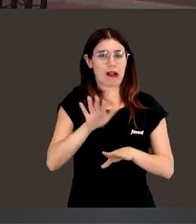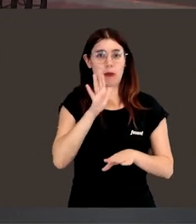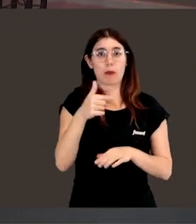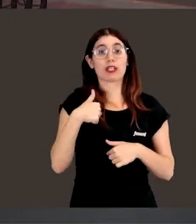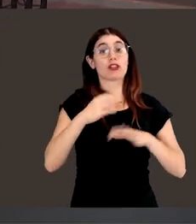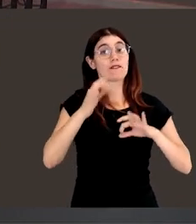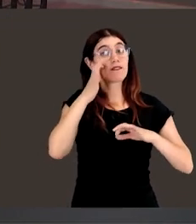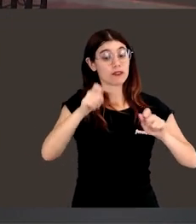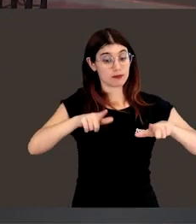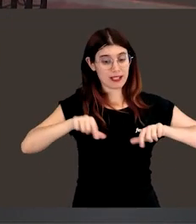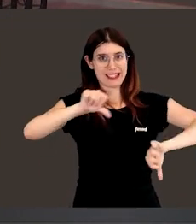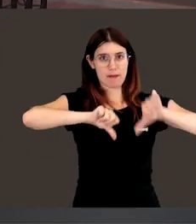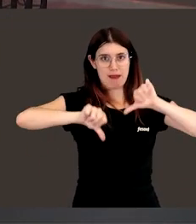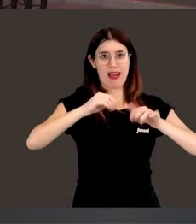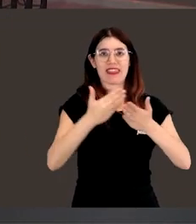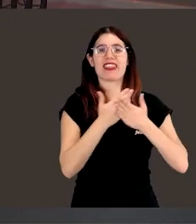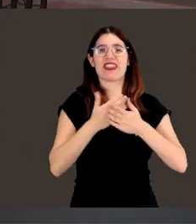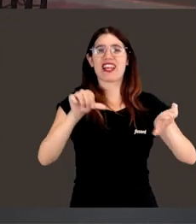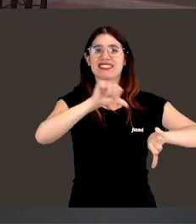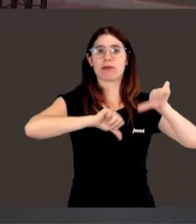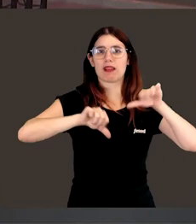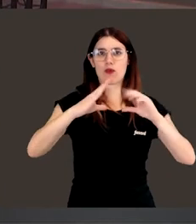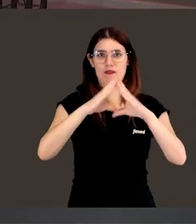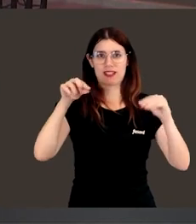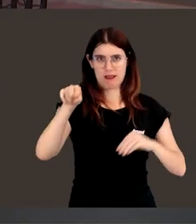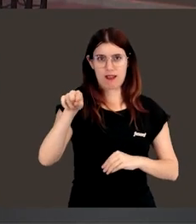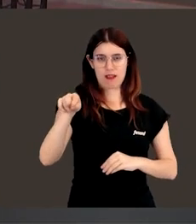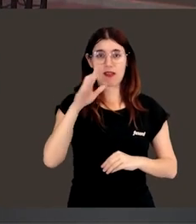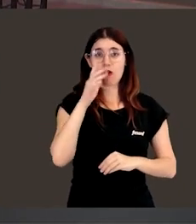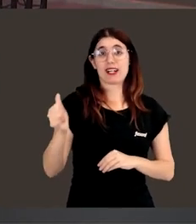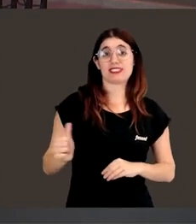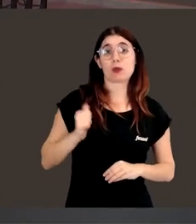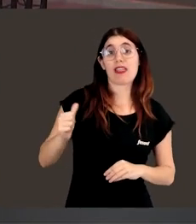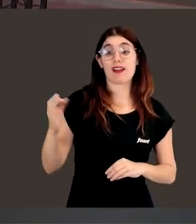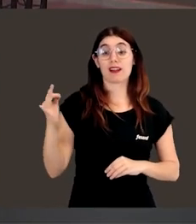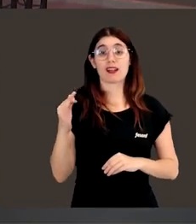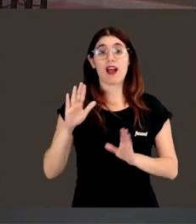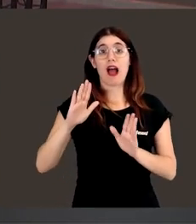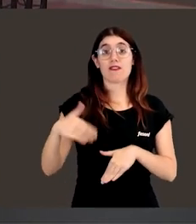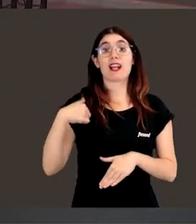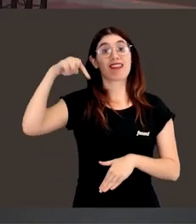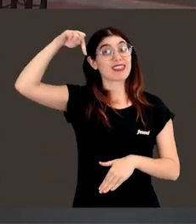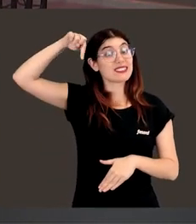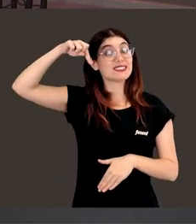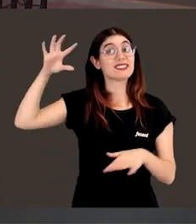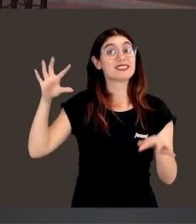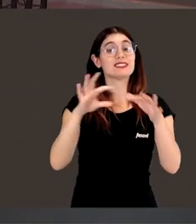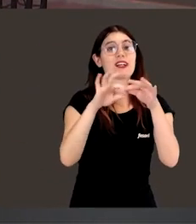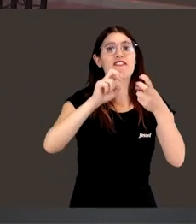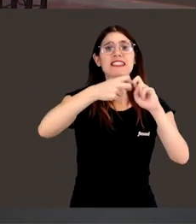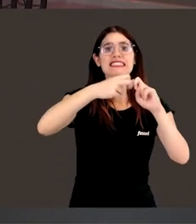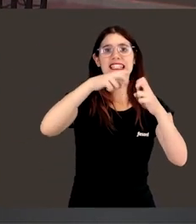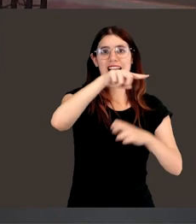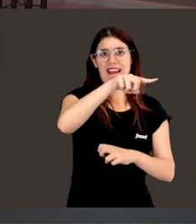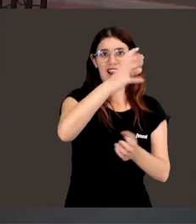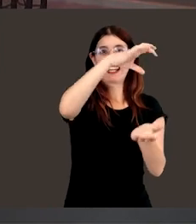química, o yo estudié ciencias químicas en la universidad, y por unas casualidades acabé haciendo la tesis en física en el